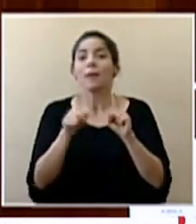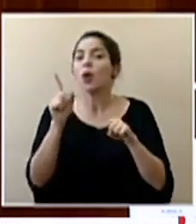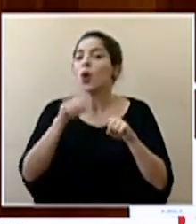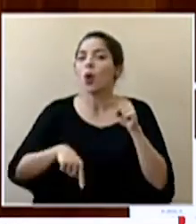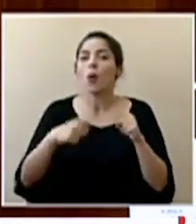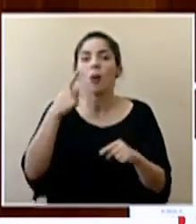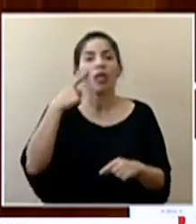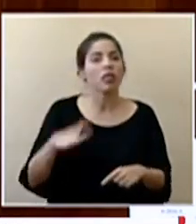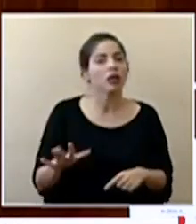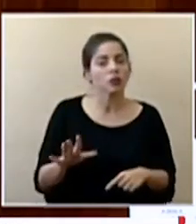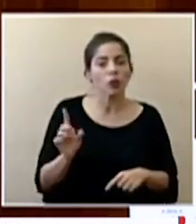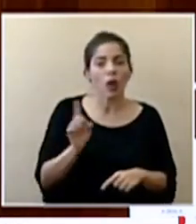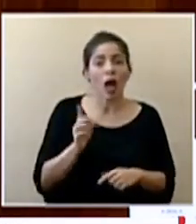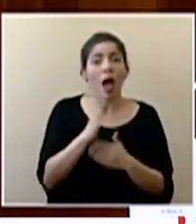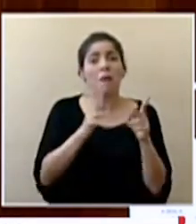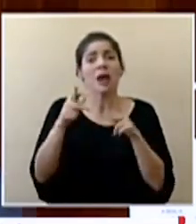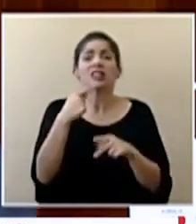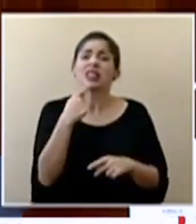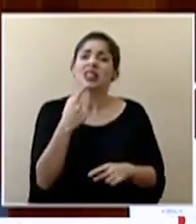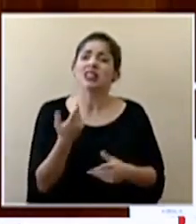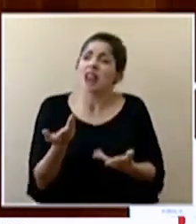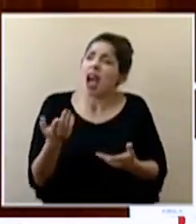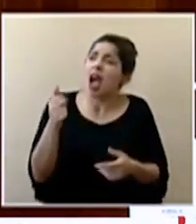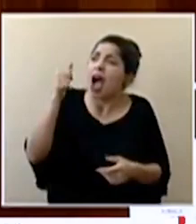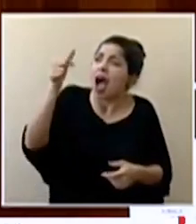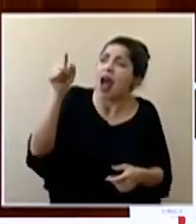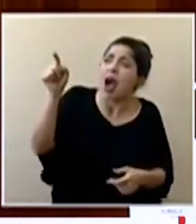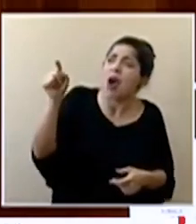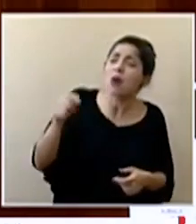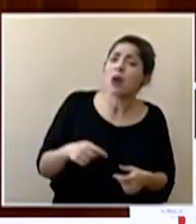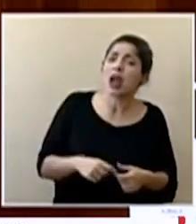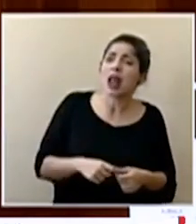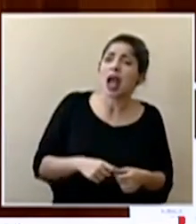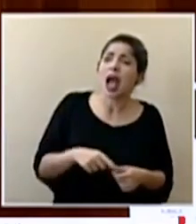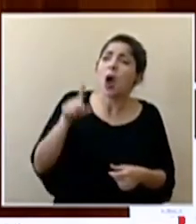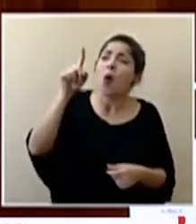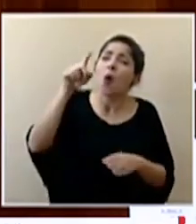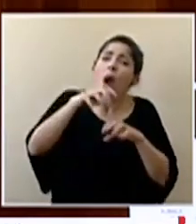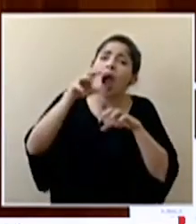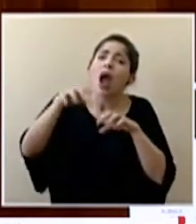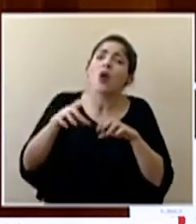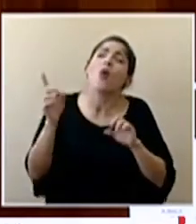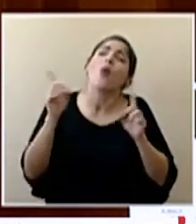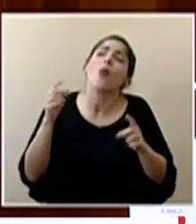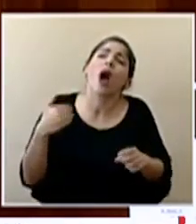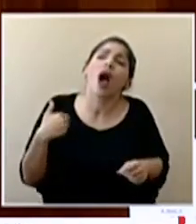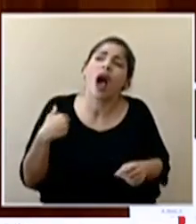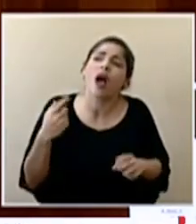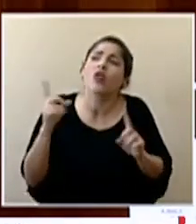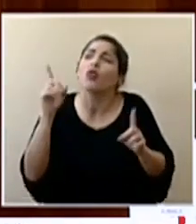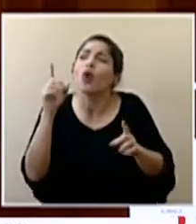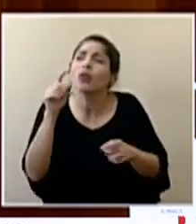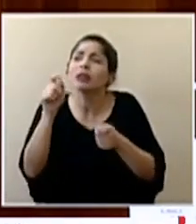descuidarnos porque hay gente que me dice es que en Alajuela en tal cantón ¿cuáles son los distritos afectados?